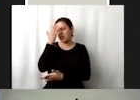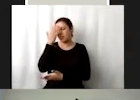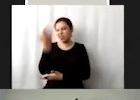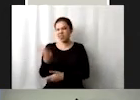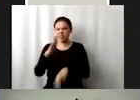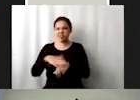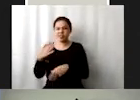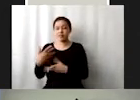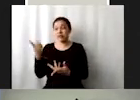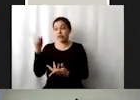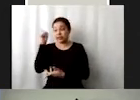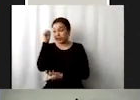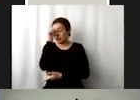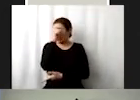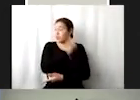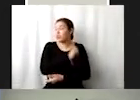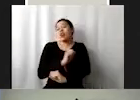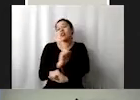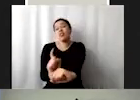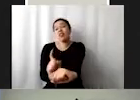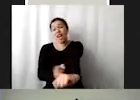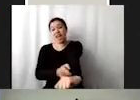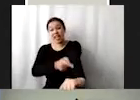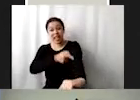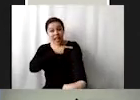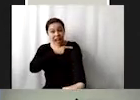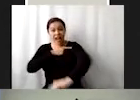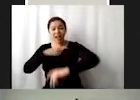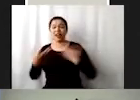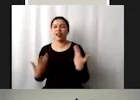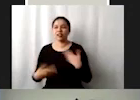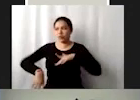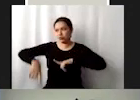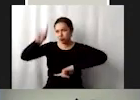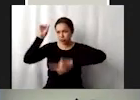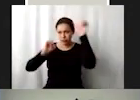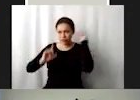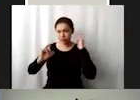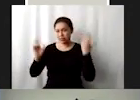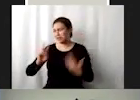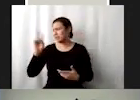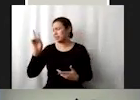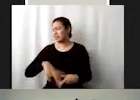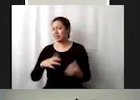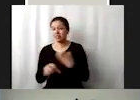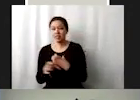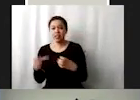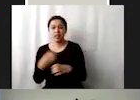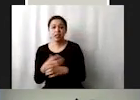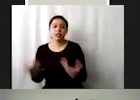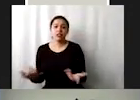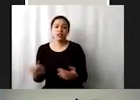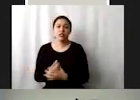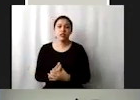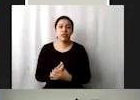complicada lo larga lo loca que está porque es una cosa que a pesar de que yo por ejemplo llevo tantos